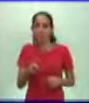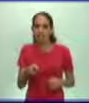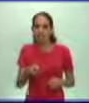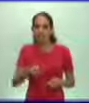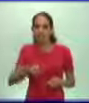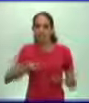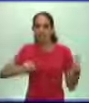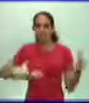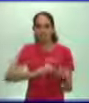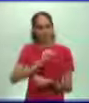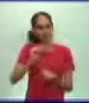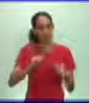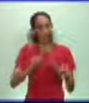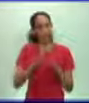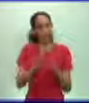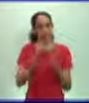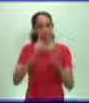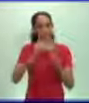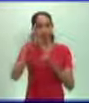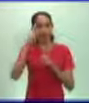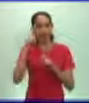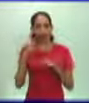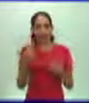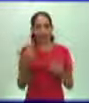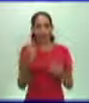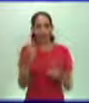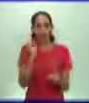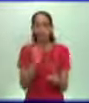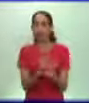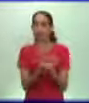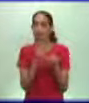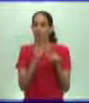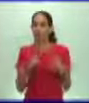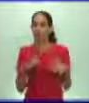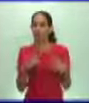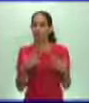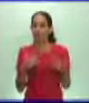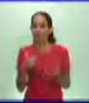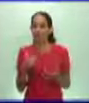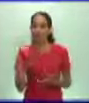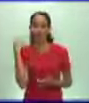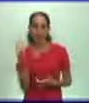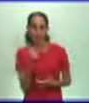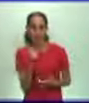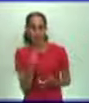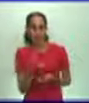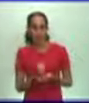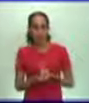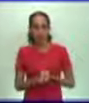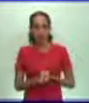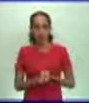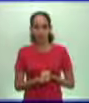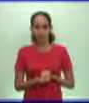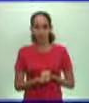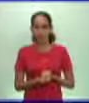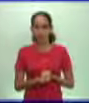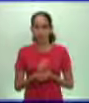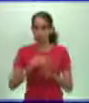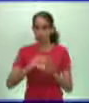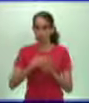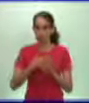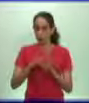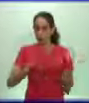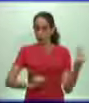religiosa sirvió como estímulo a las masas para iniciar su lucha contra la explotación feudal. Y precisamente a partir de esas reformas